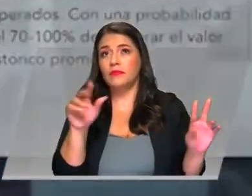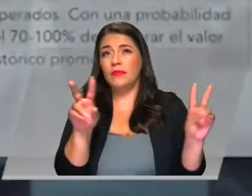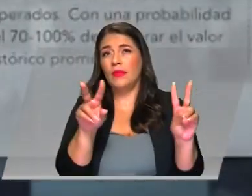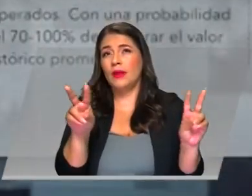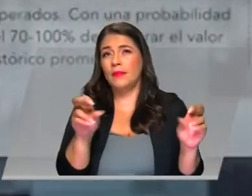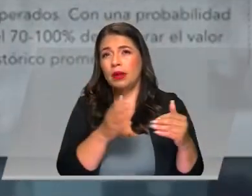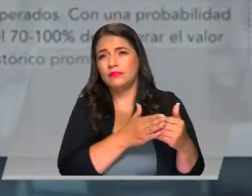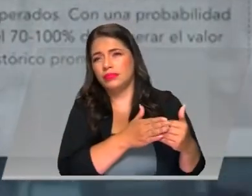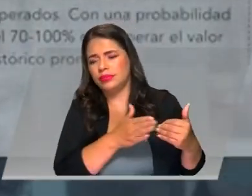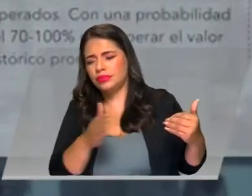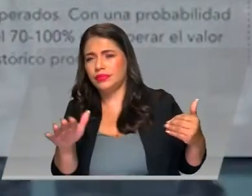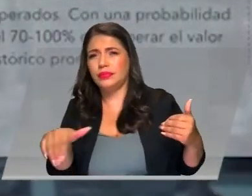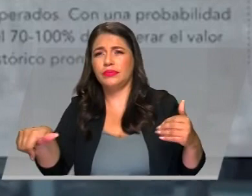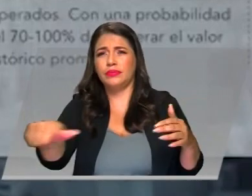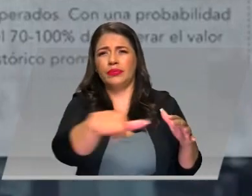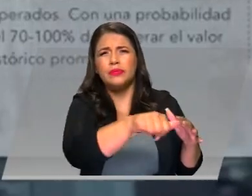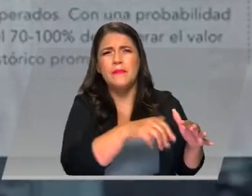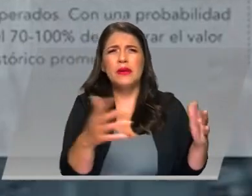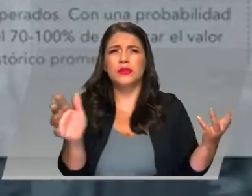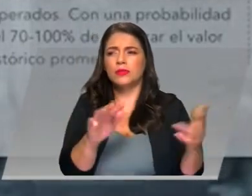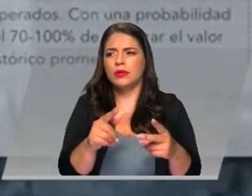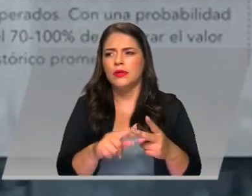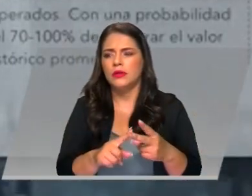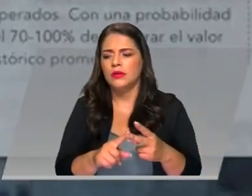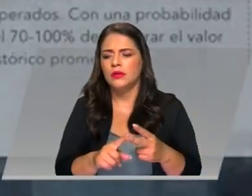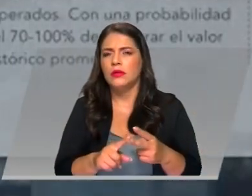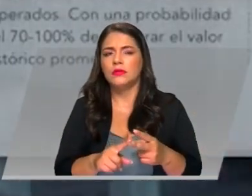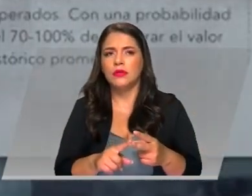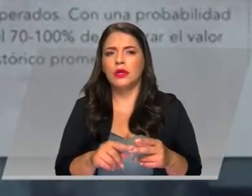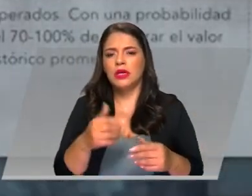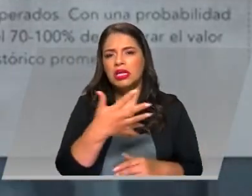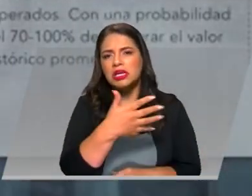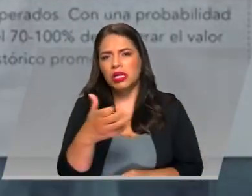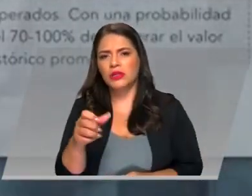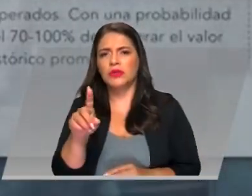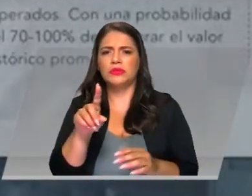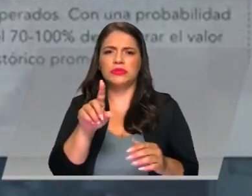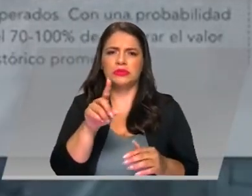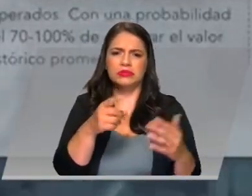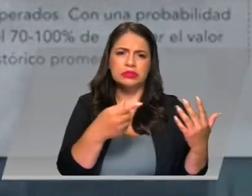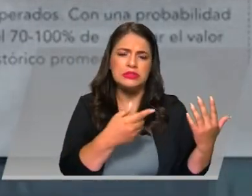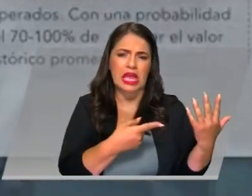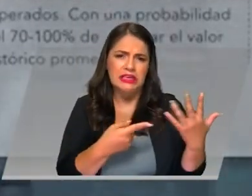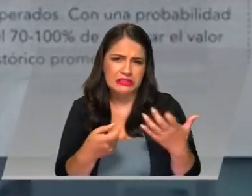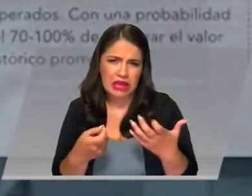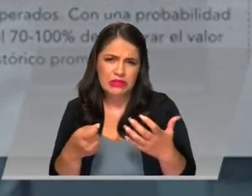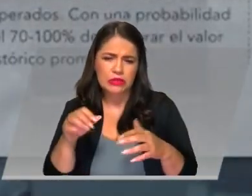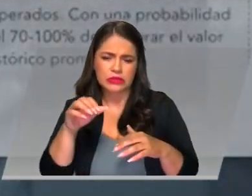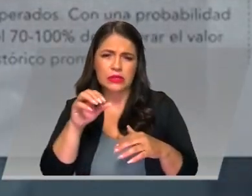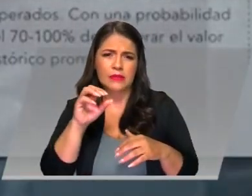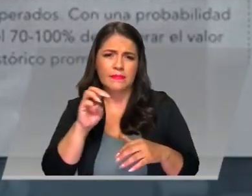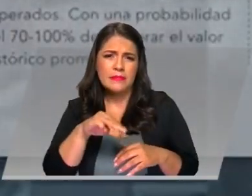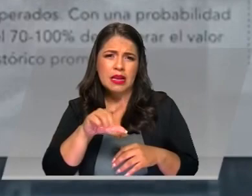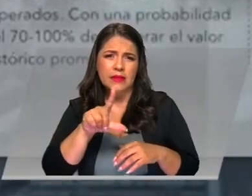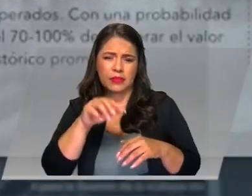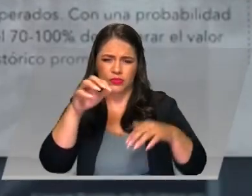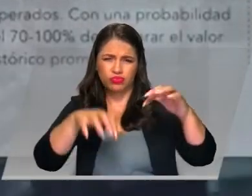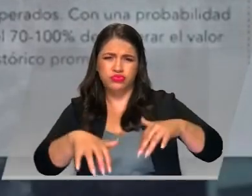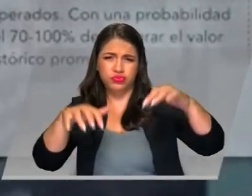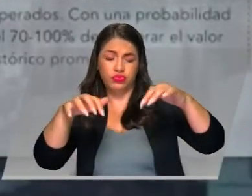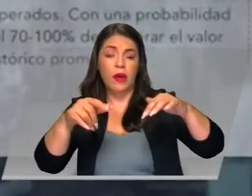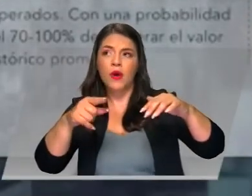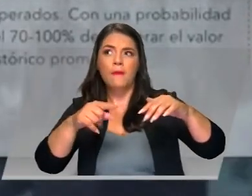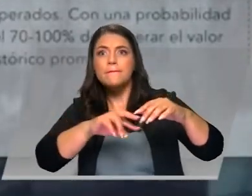de lluvia normal en el valle? En promedio, esperamos que sea entre 500 y 600 milímetros, pero como tenemos una excedencia, pues puede haber